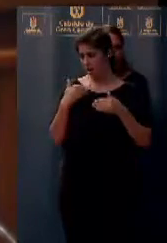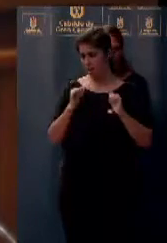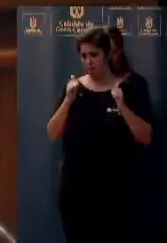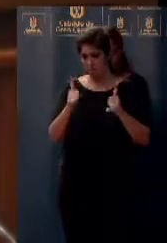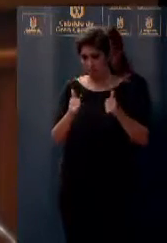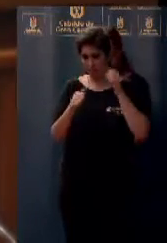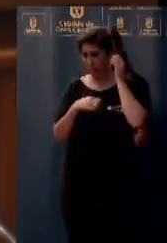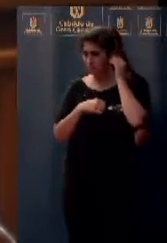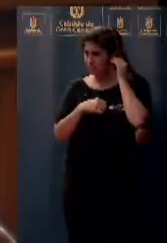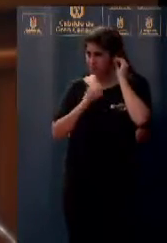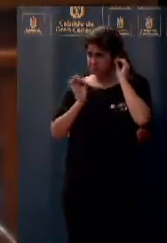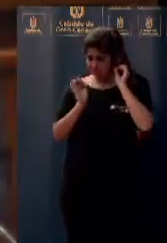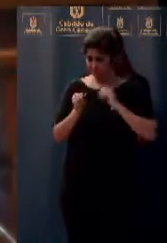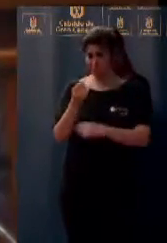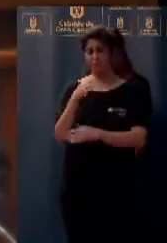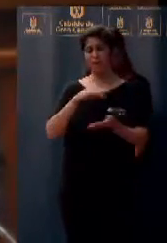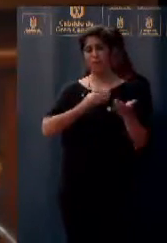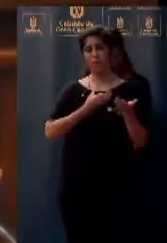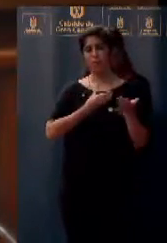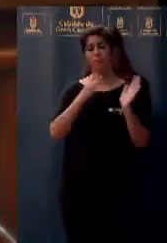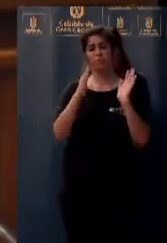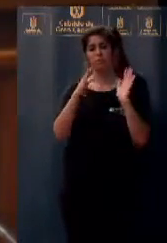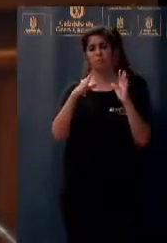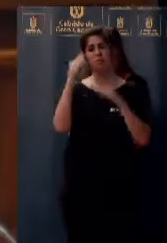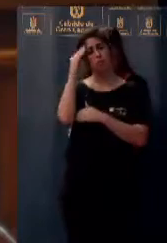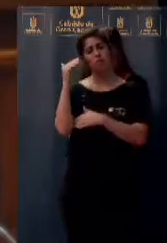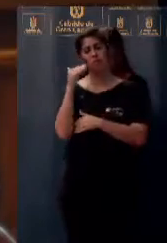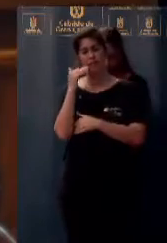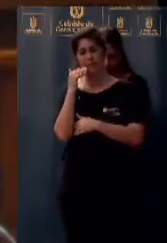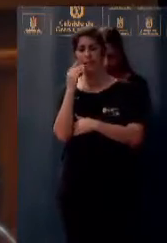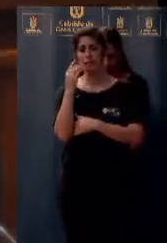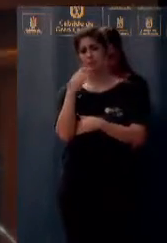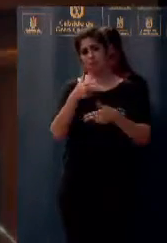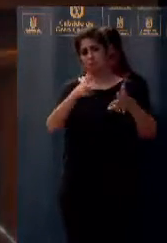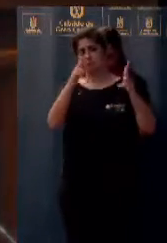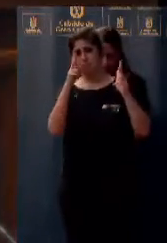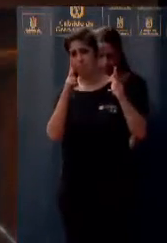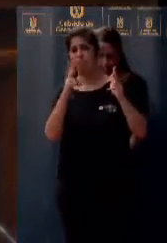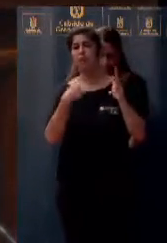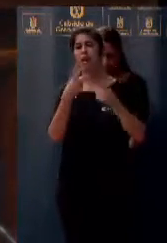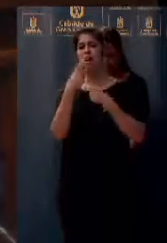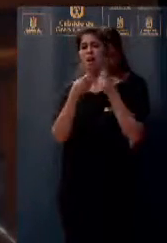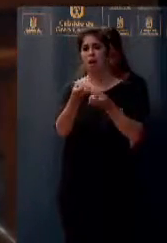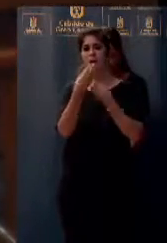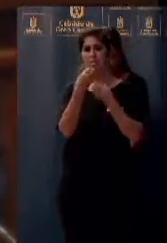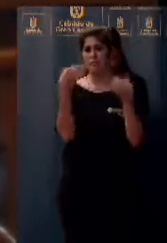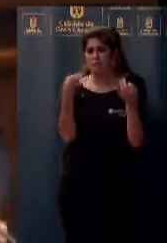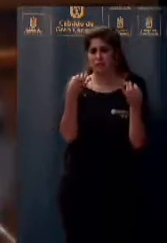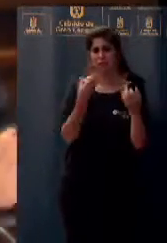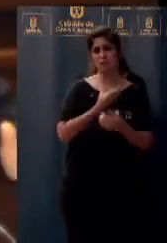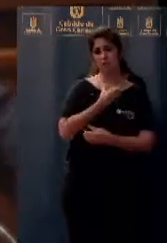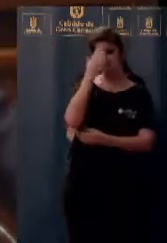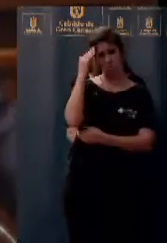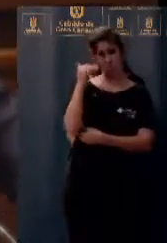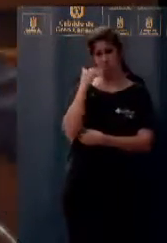que se le dio audiencia al Ayuntamiento de Telde, y parece ser, por la documentación que me han entregado a mí, que el Ayuntamiento de Telde no respondió,